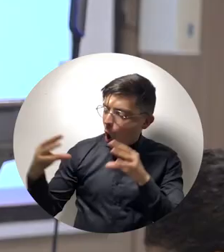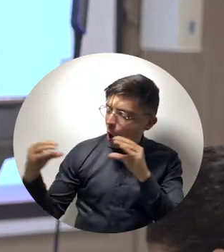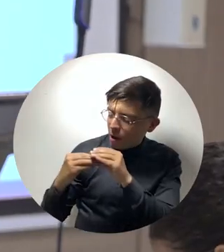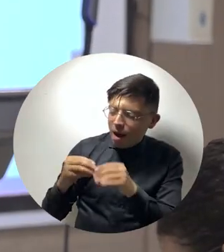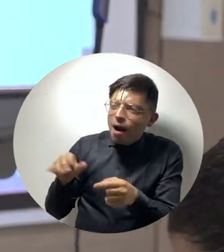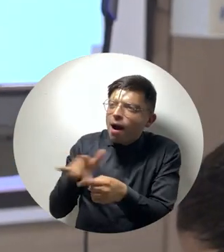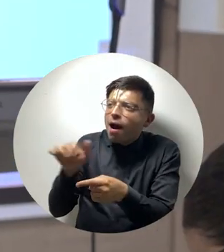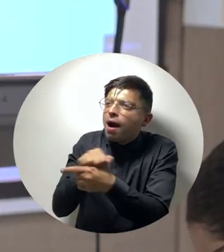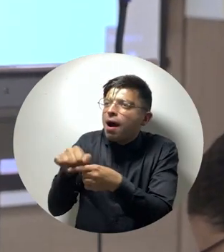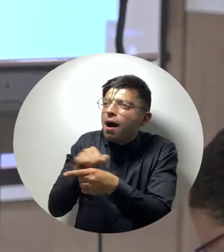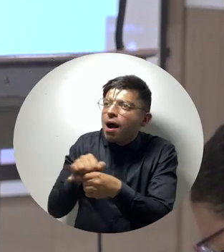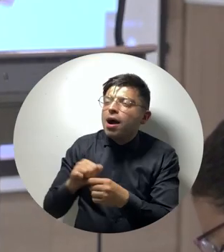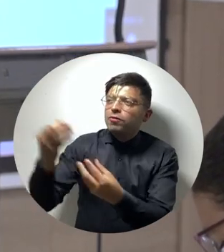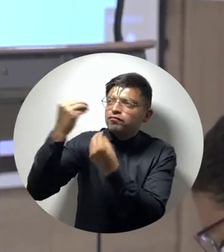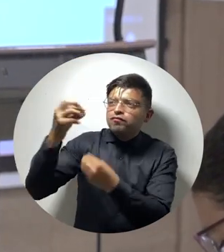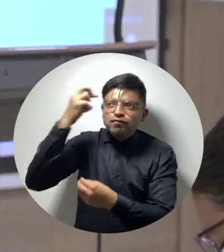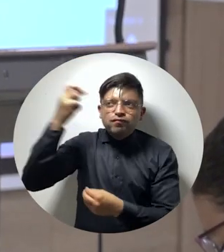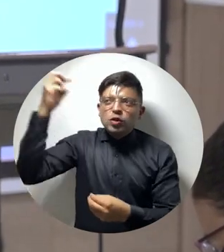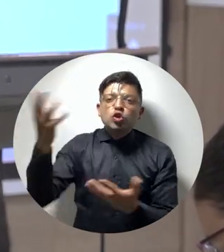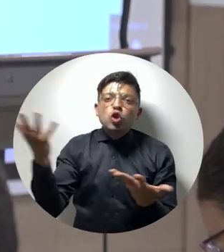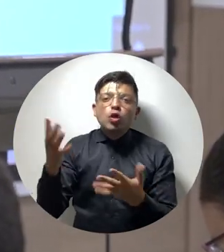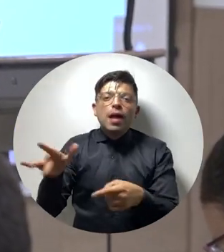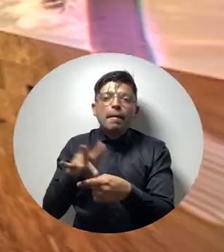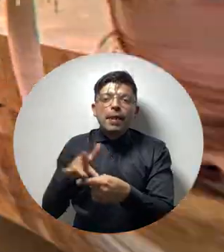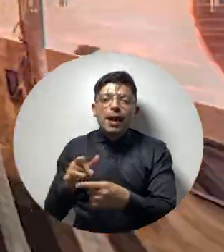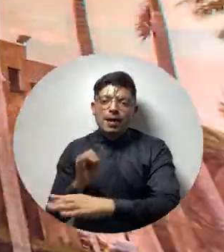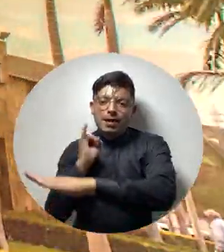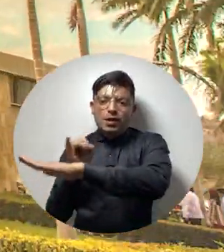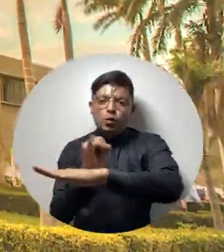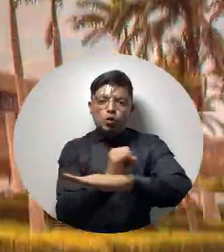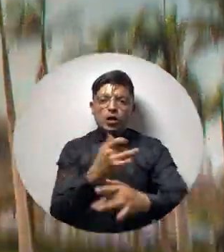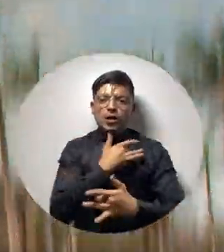profesionales que llevarán a cabo en instituciones de la salud.